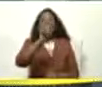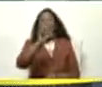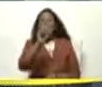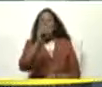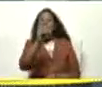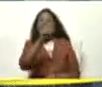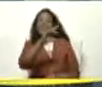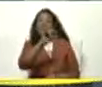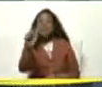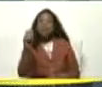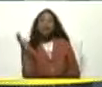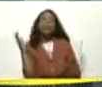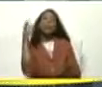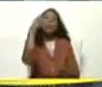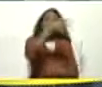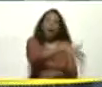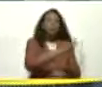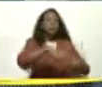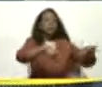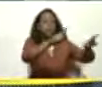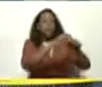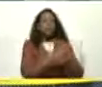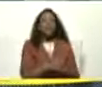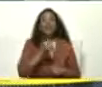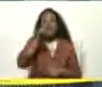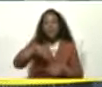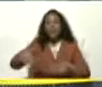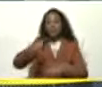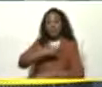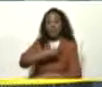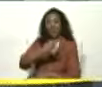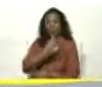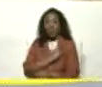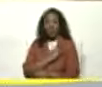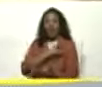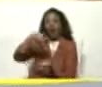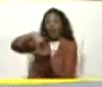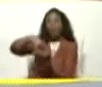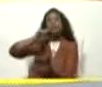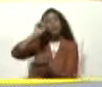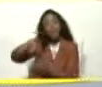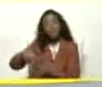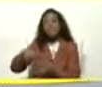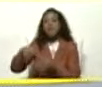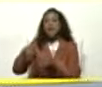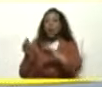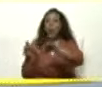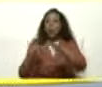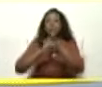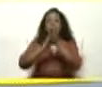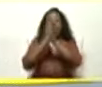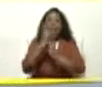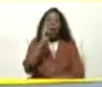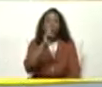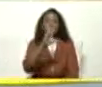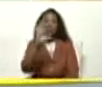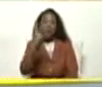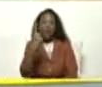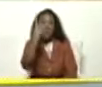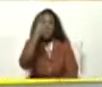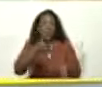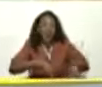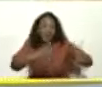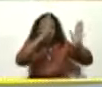trasladarse También a estas universidades Grandes Para poder atender Porque Si no ya la universidad central El primer